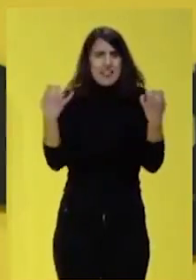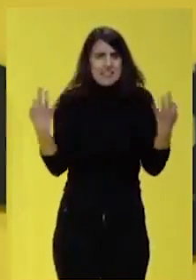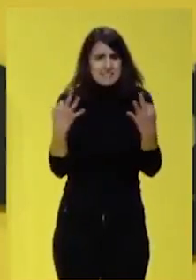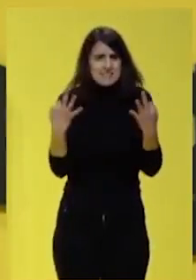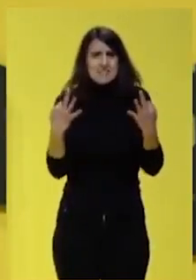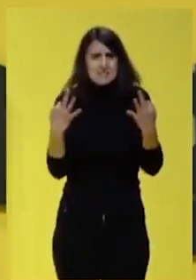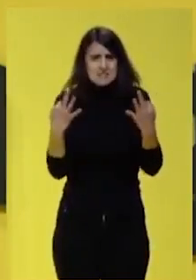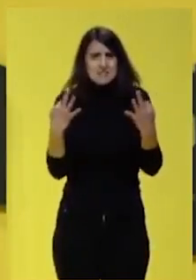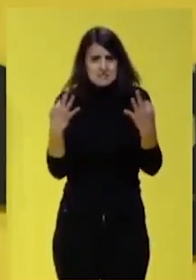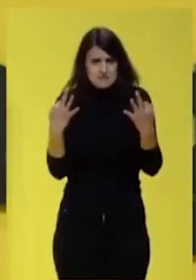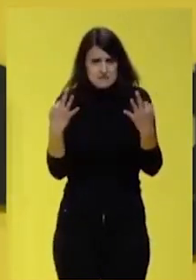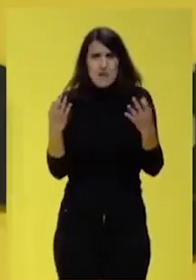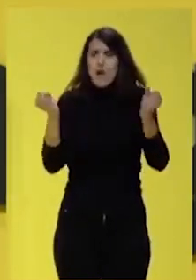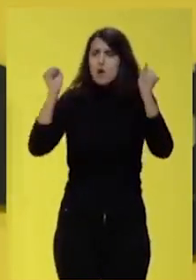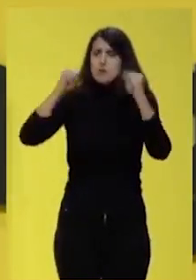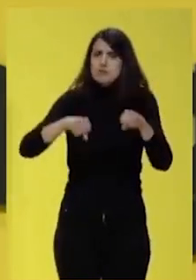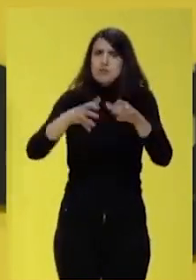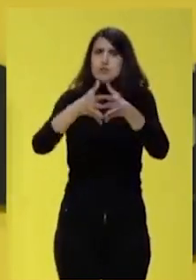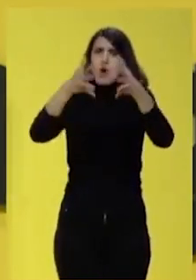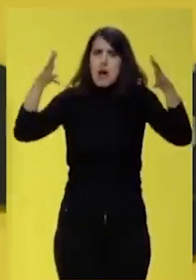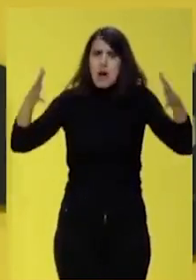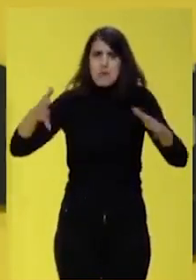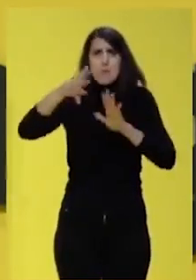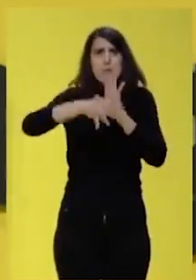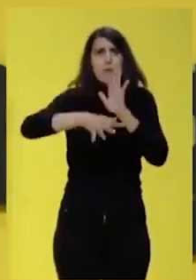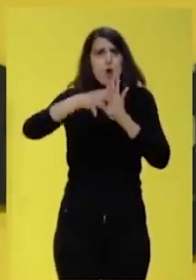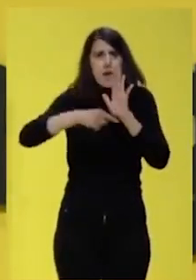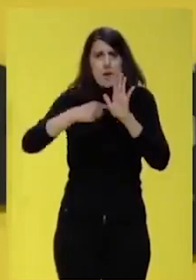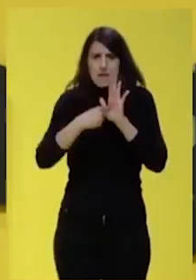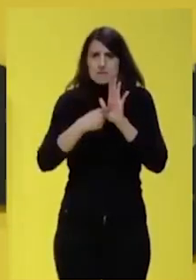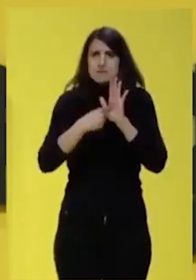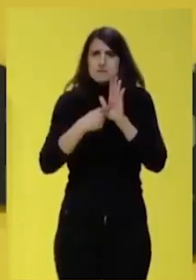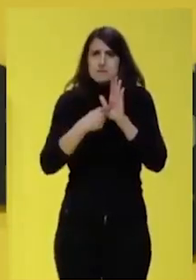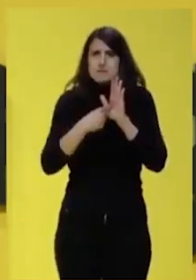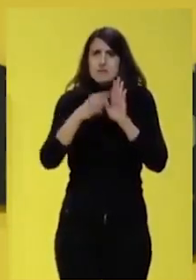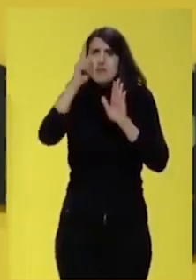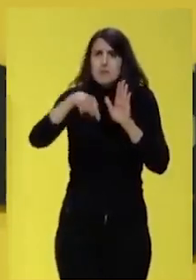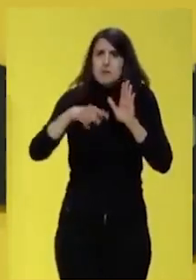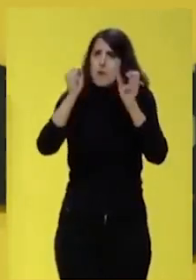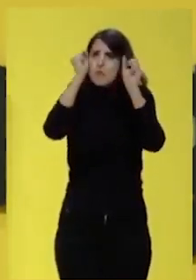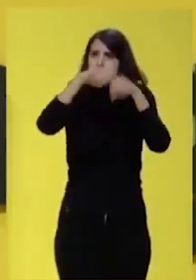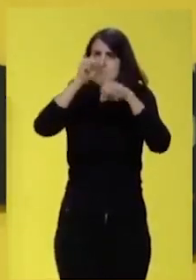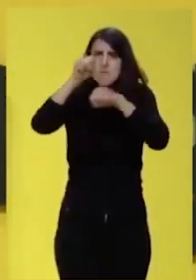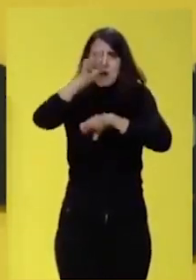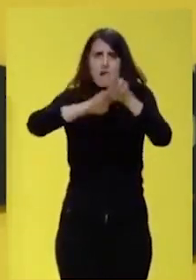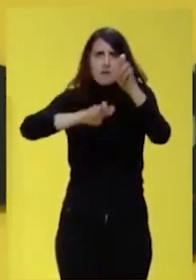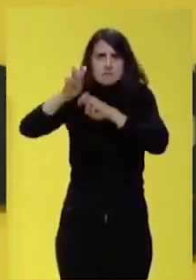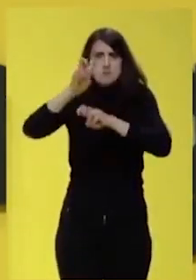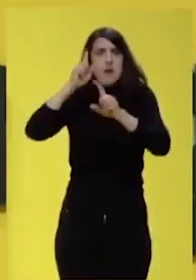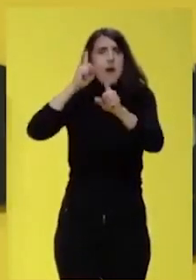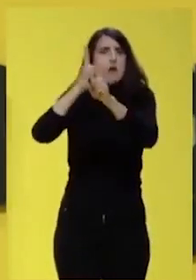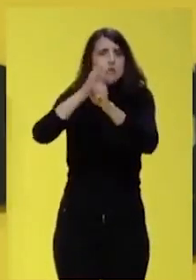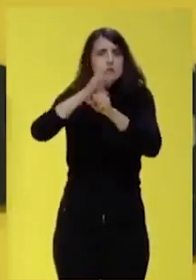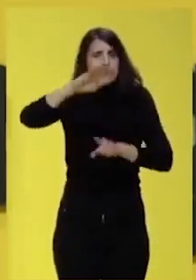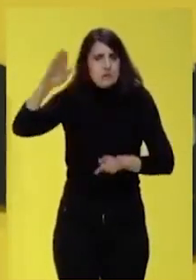frentes amplios, necesitamos programas de mínimos, necesitamos tejer acuerdos antifascistas,